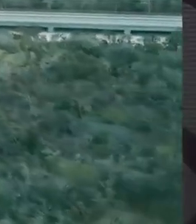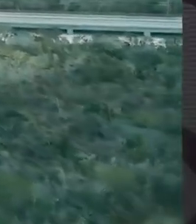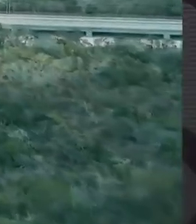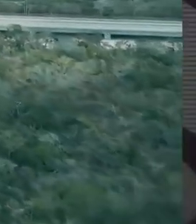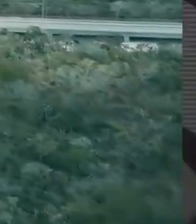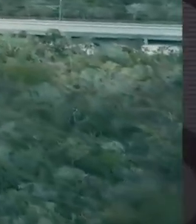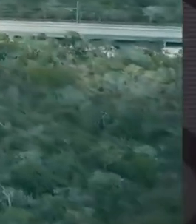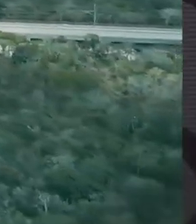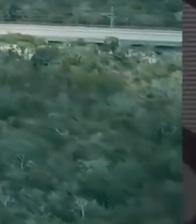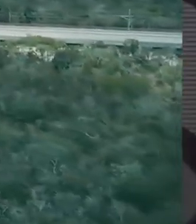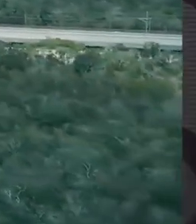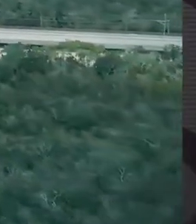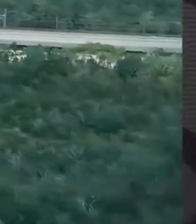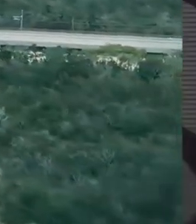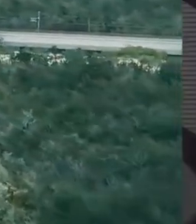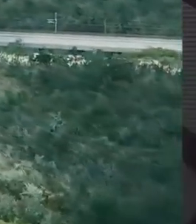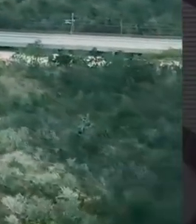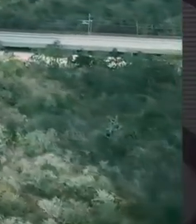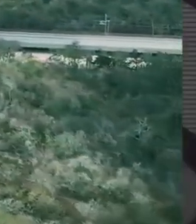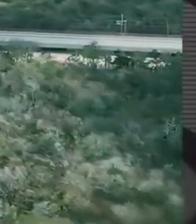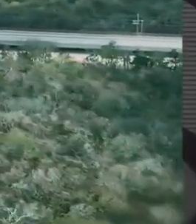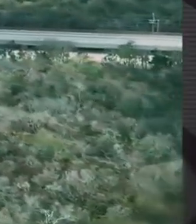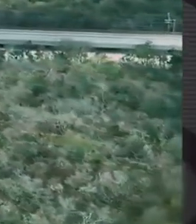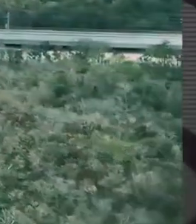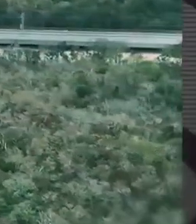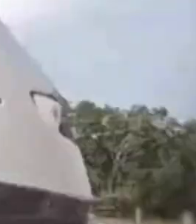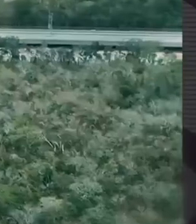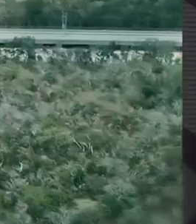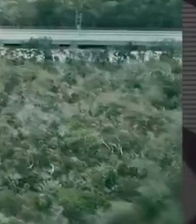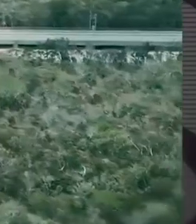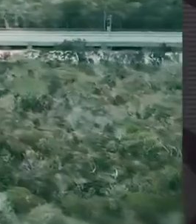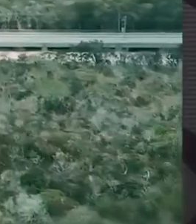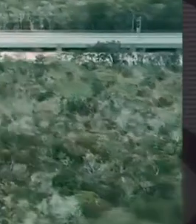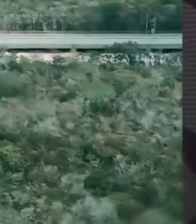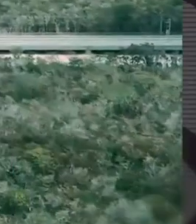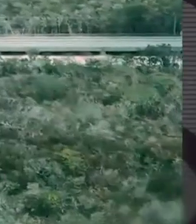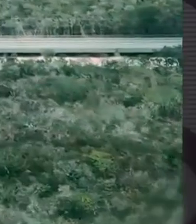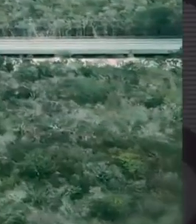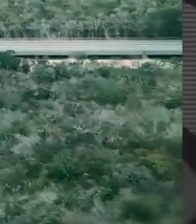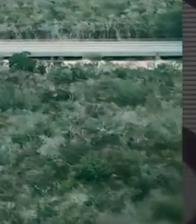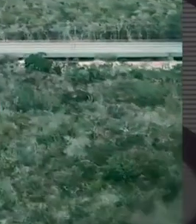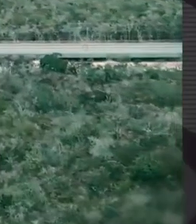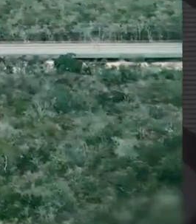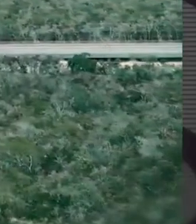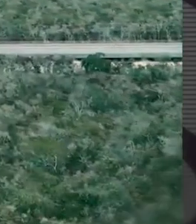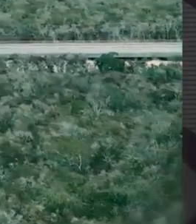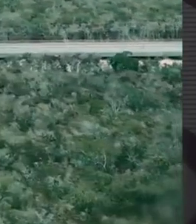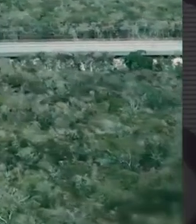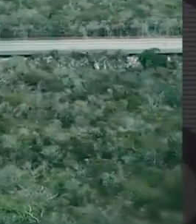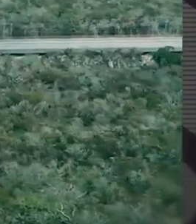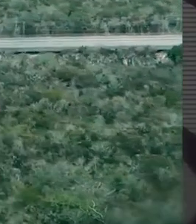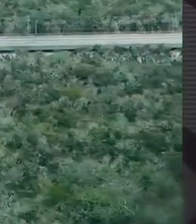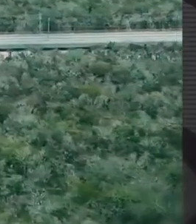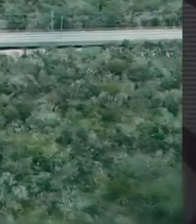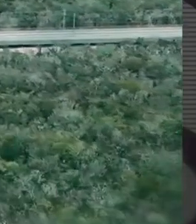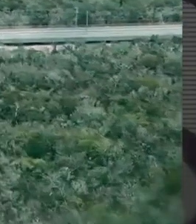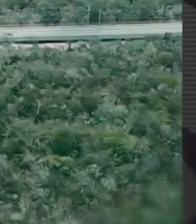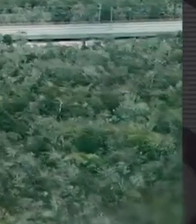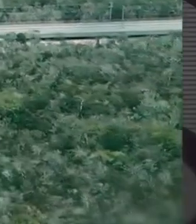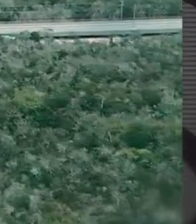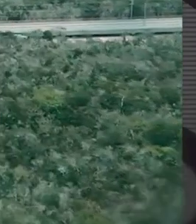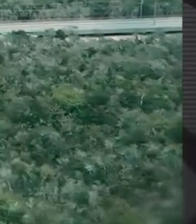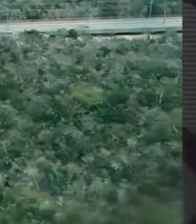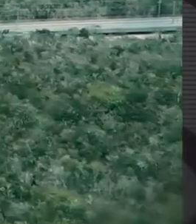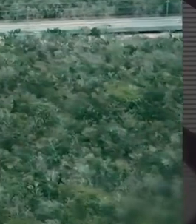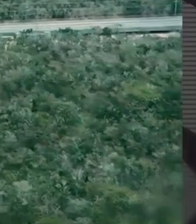El Tren Maya sigue siendo objeto de las noticias falsas. En redes sociales se afirma que el recorrido del tren de Campeche a Mérida